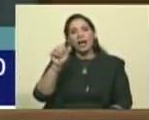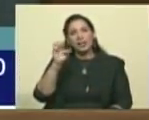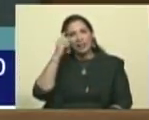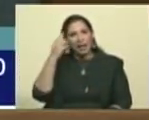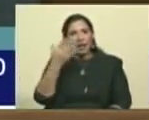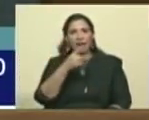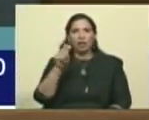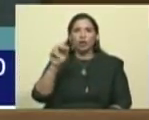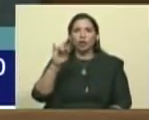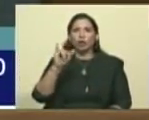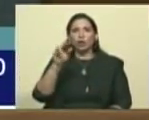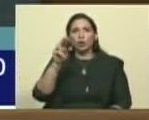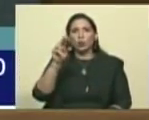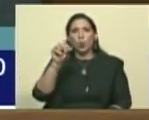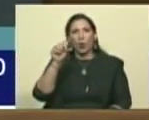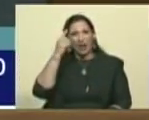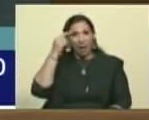Fuerte Tuna.